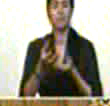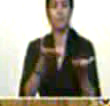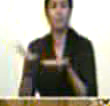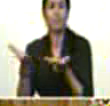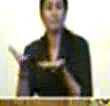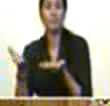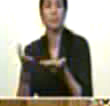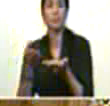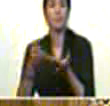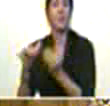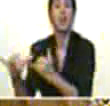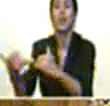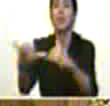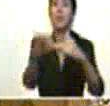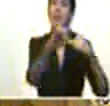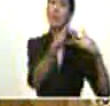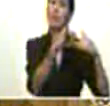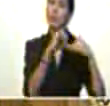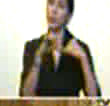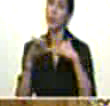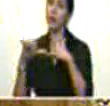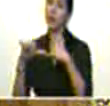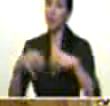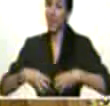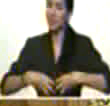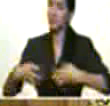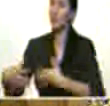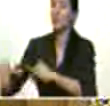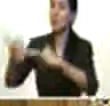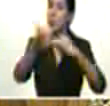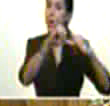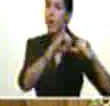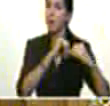igualitaria injustamente.